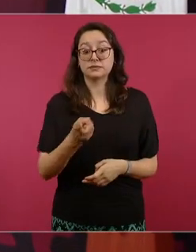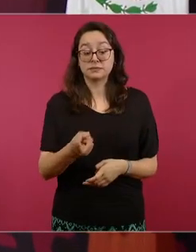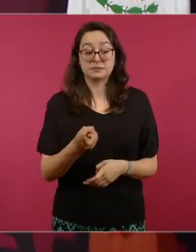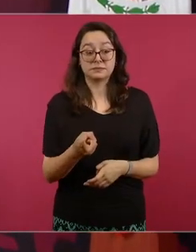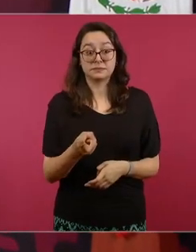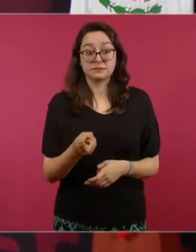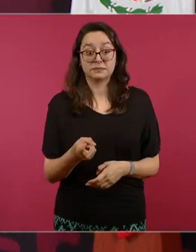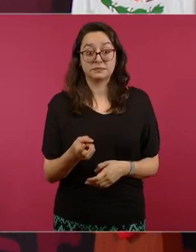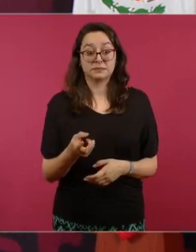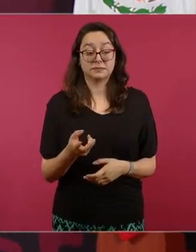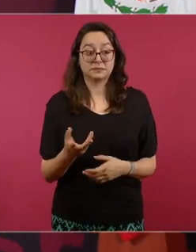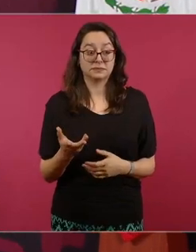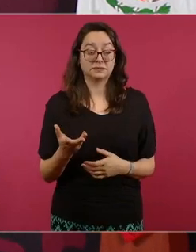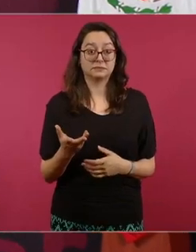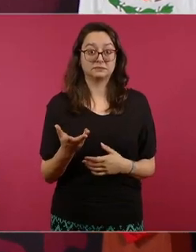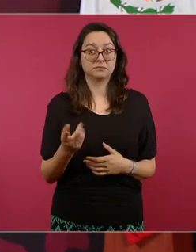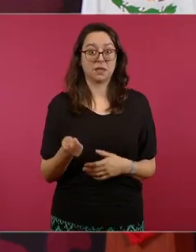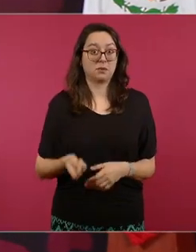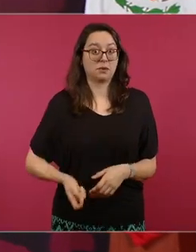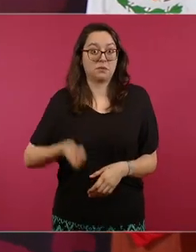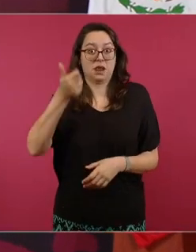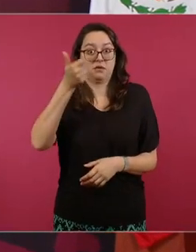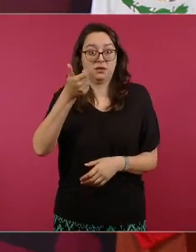en otros tiempos